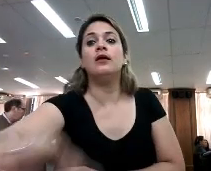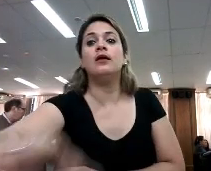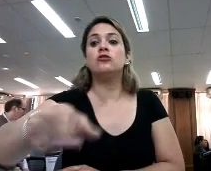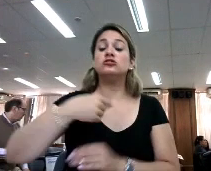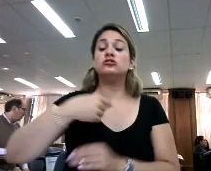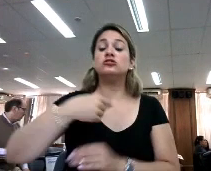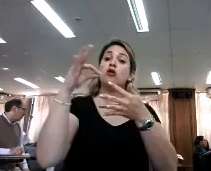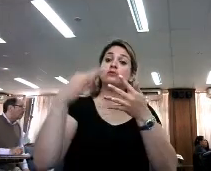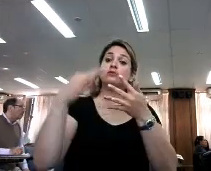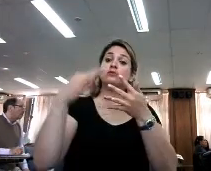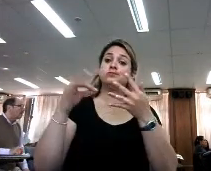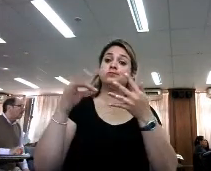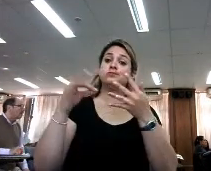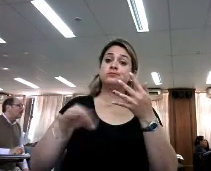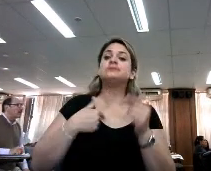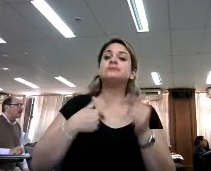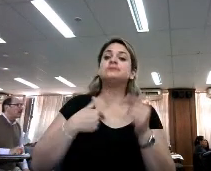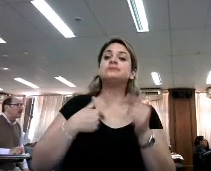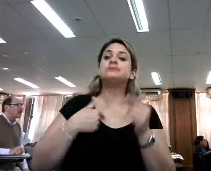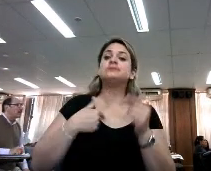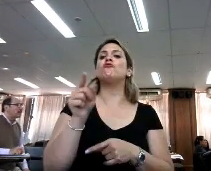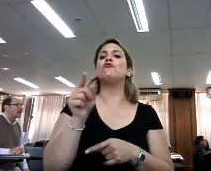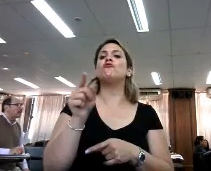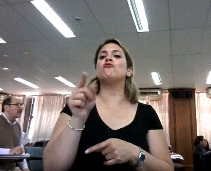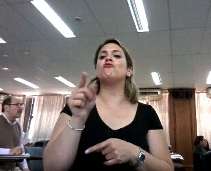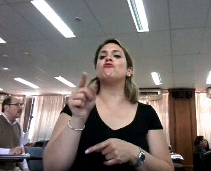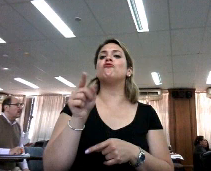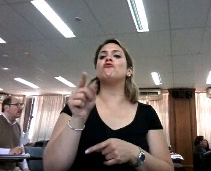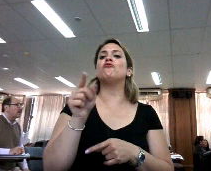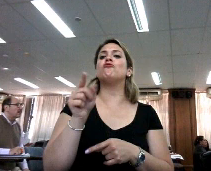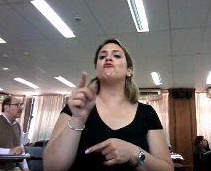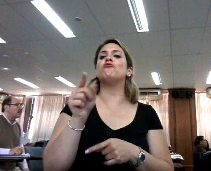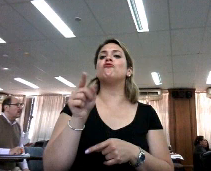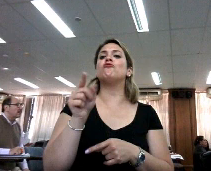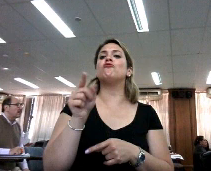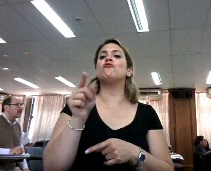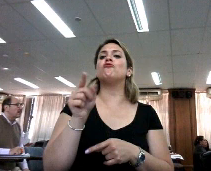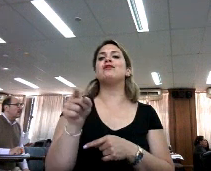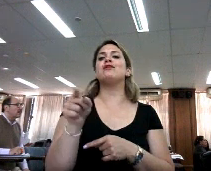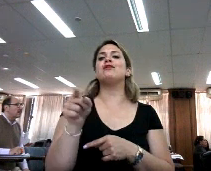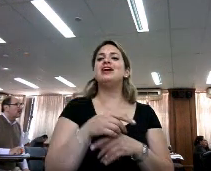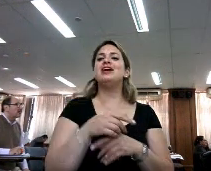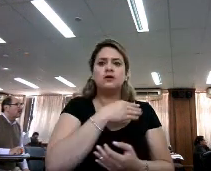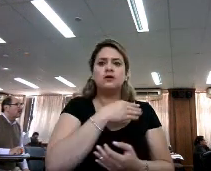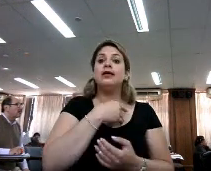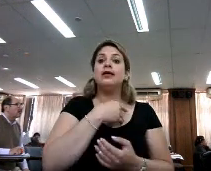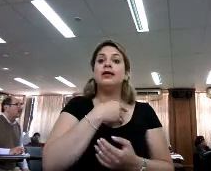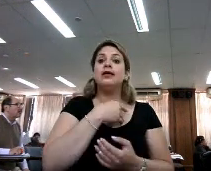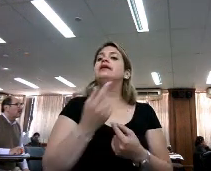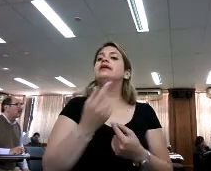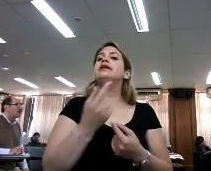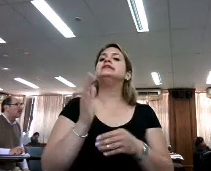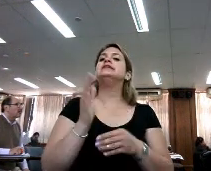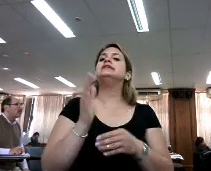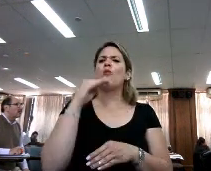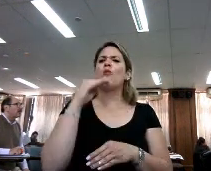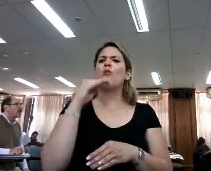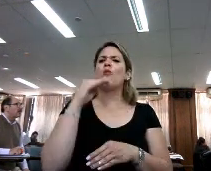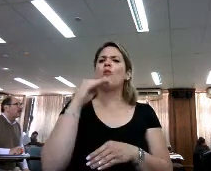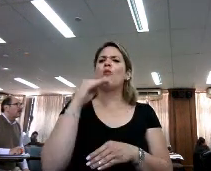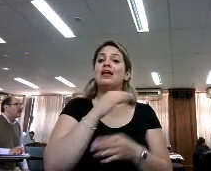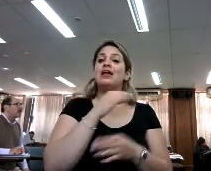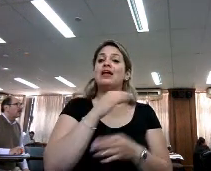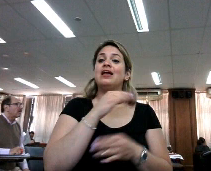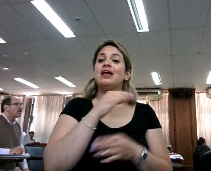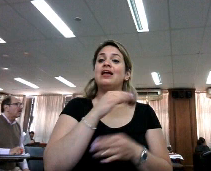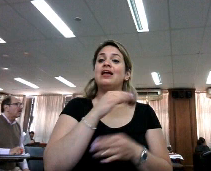lo que se logró fue eso, generar un significado coherente. Y el significado coherente, ¿cuál es? Que esa palabra o frase va a tener el mismo